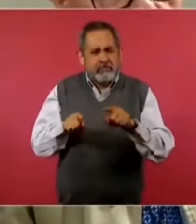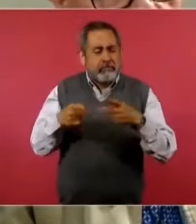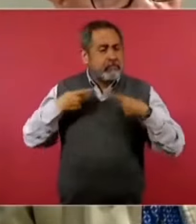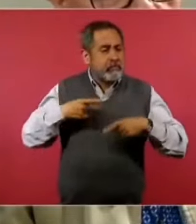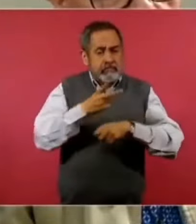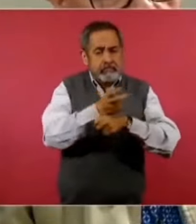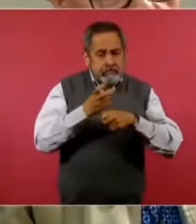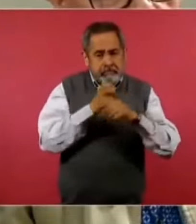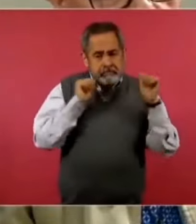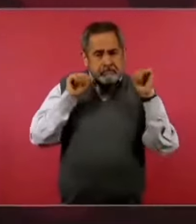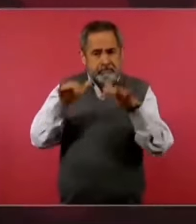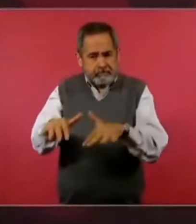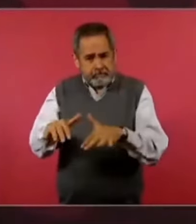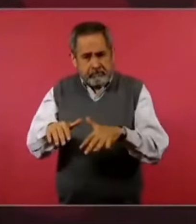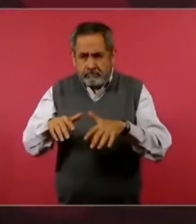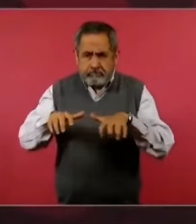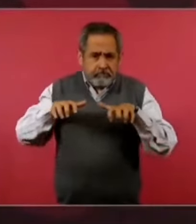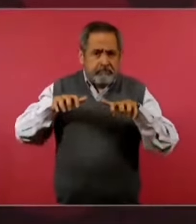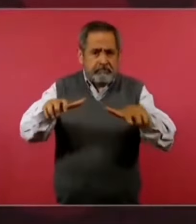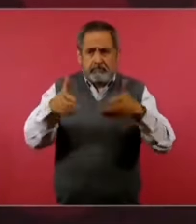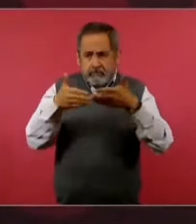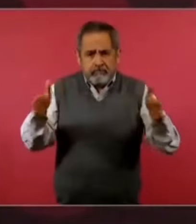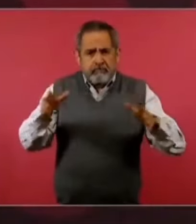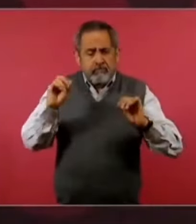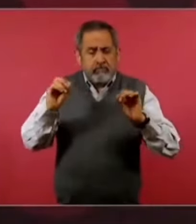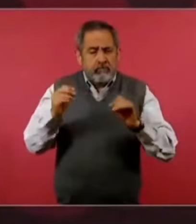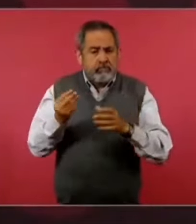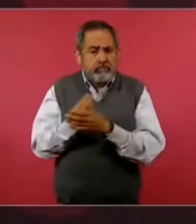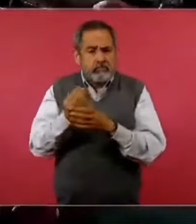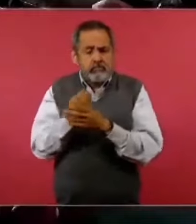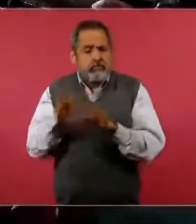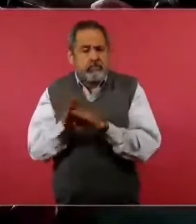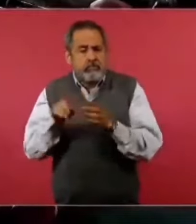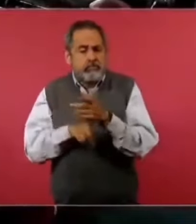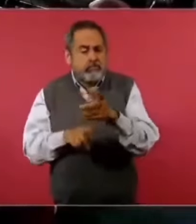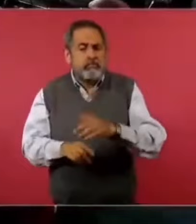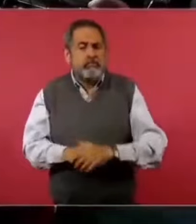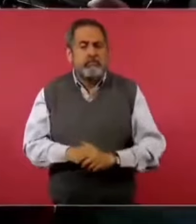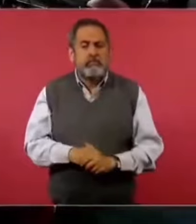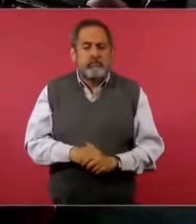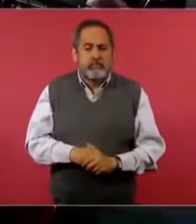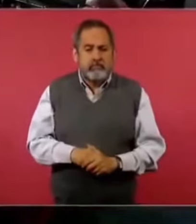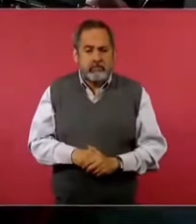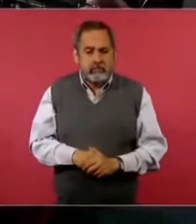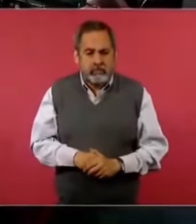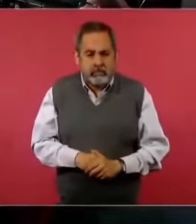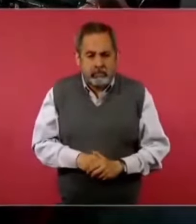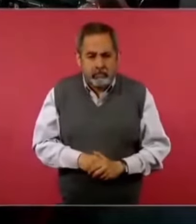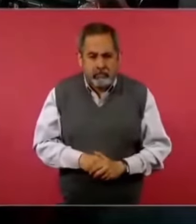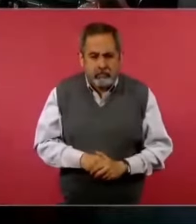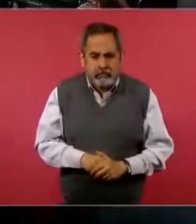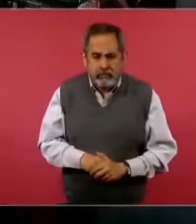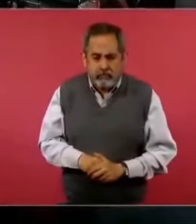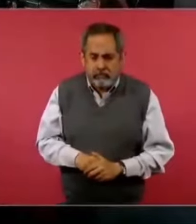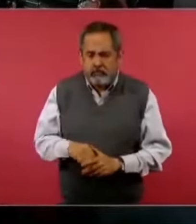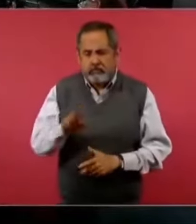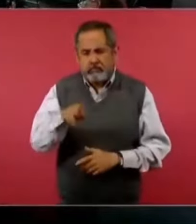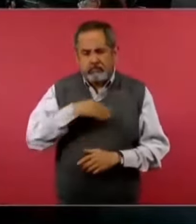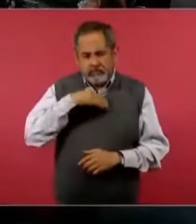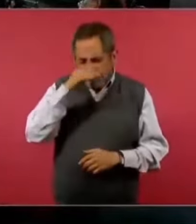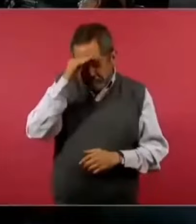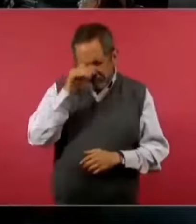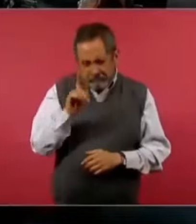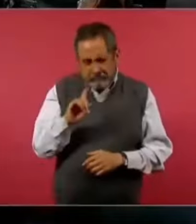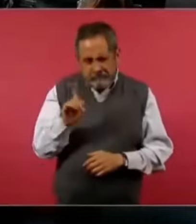y al público en general? ¿Habría eventos abiertos o sería gira privada? Pues no está pensado. A lo